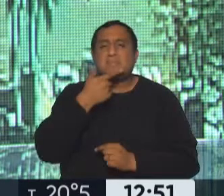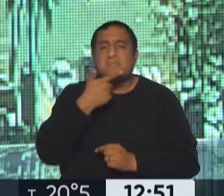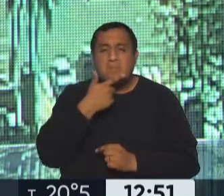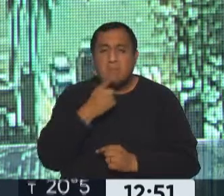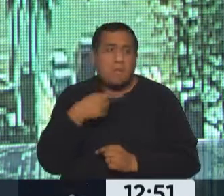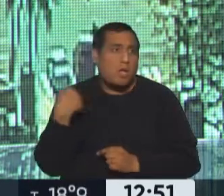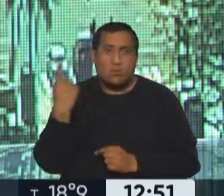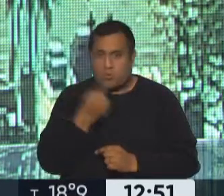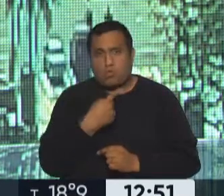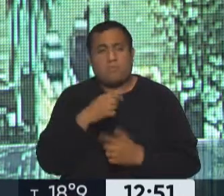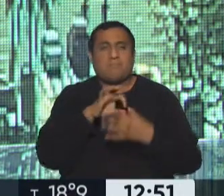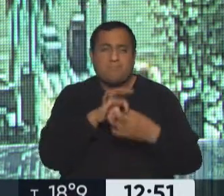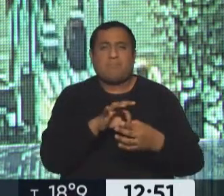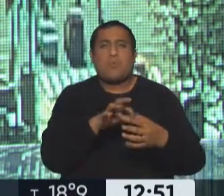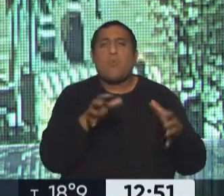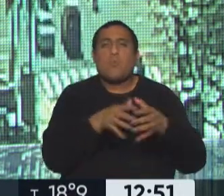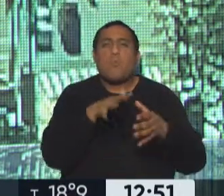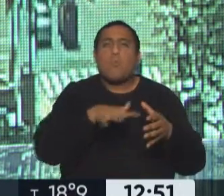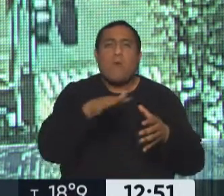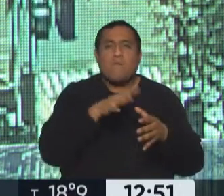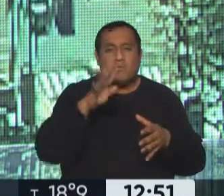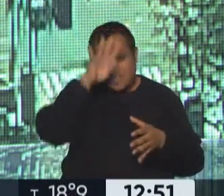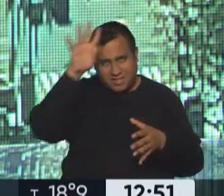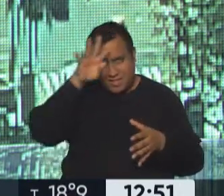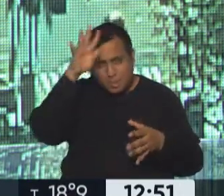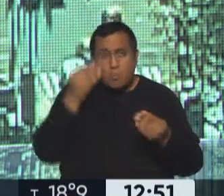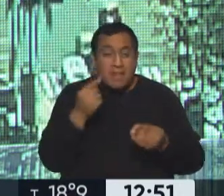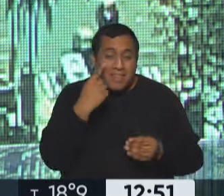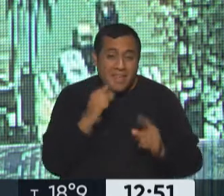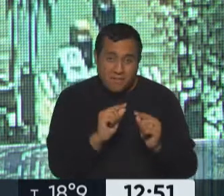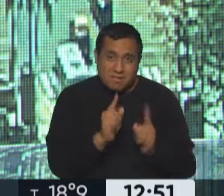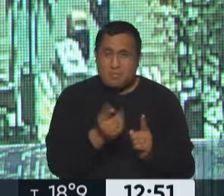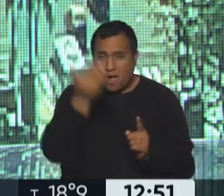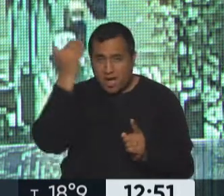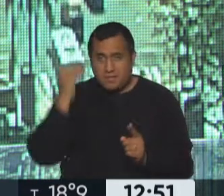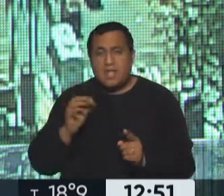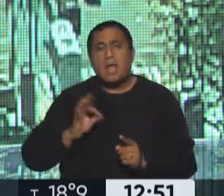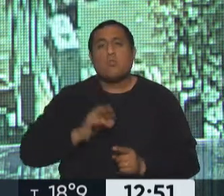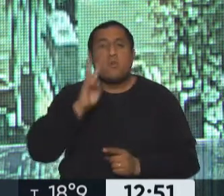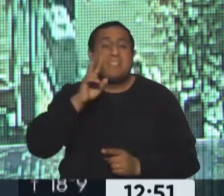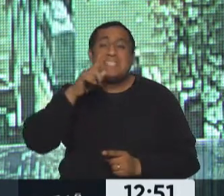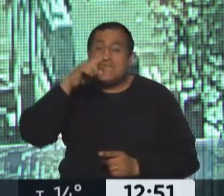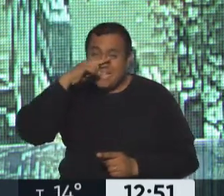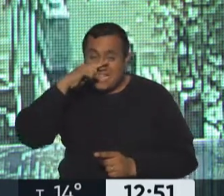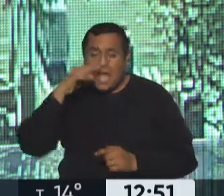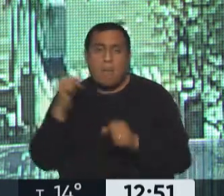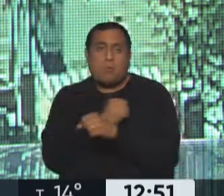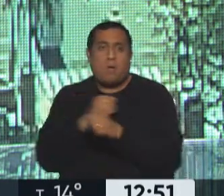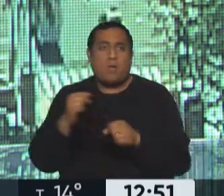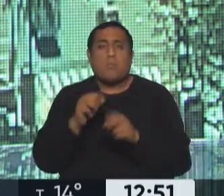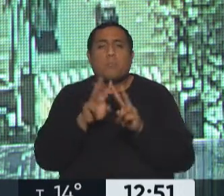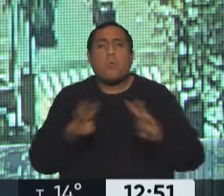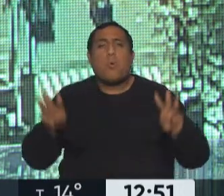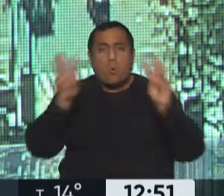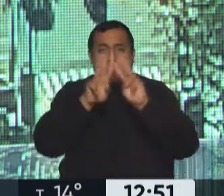estamos relacionados al mundo de los pueblos indígenas. Porque un día como hoy, en el año 2007, se aprobaba la Declaración de Naciones